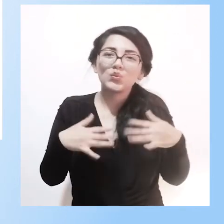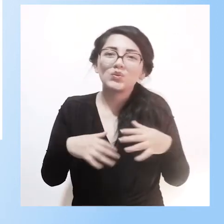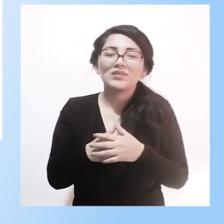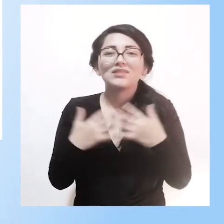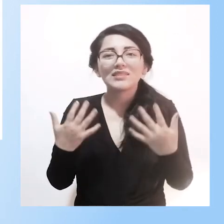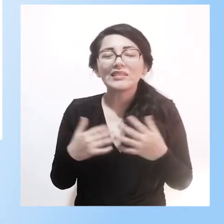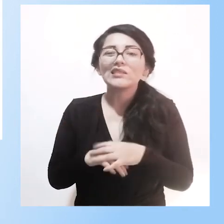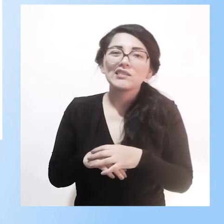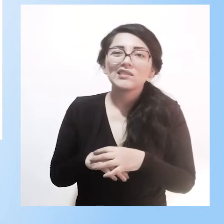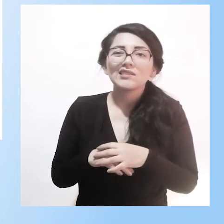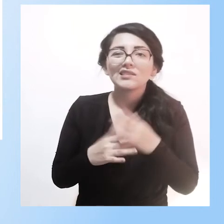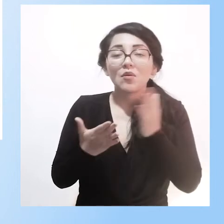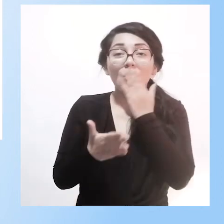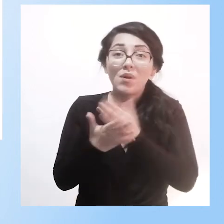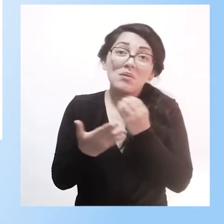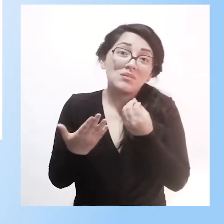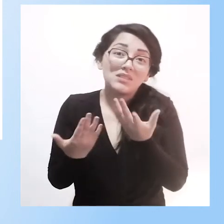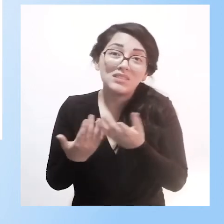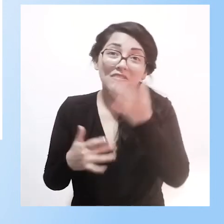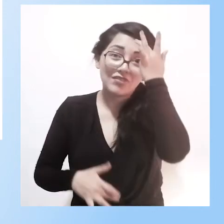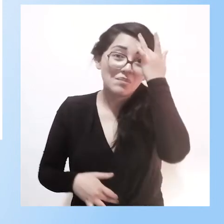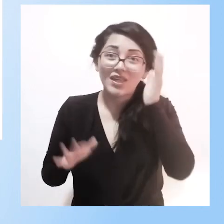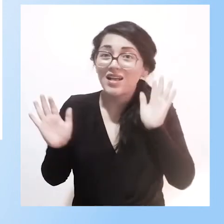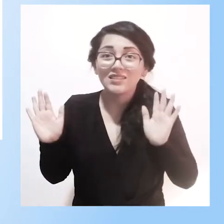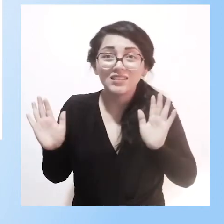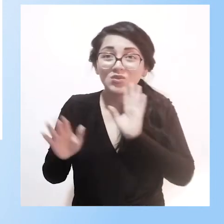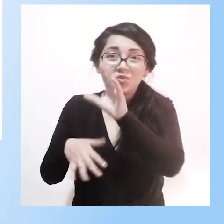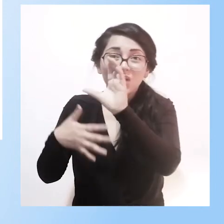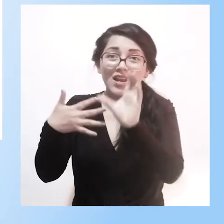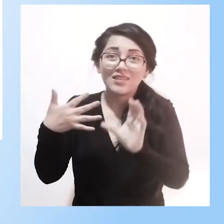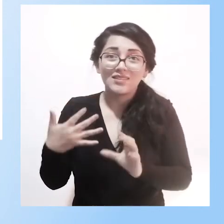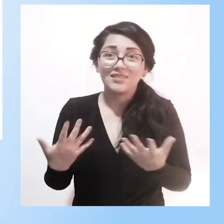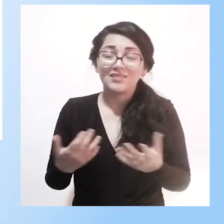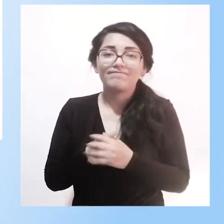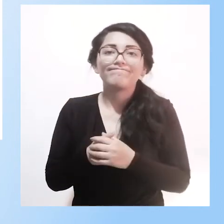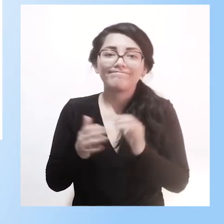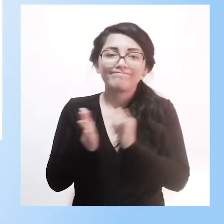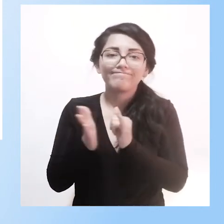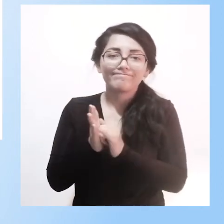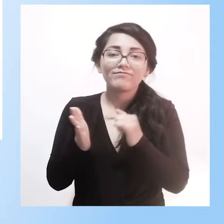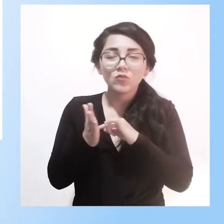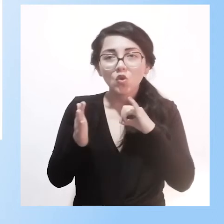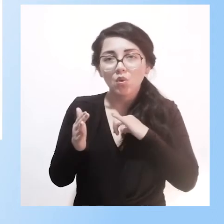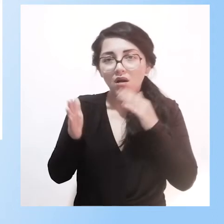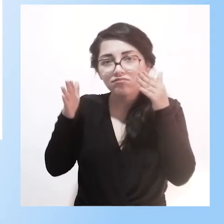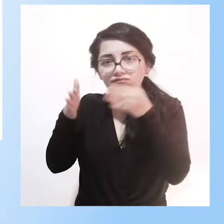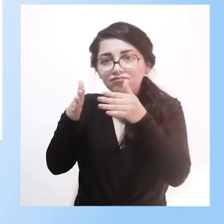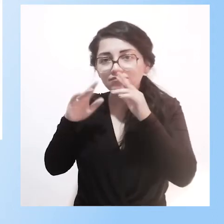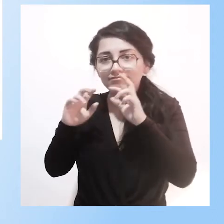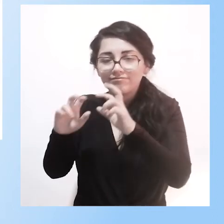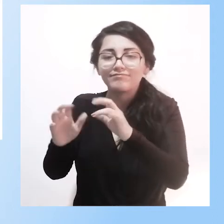la condición crónica en su escolarización. Entonces, este es mi objeto de estudio y de la